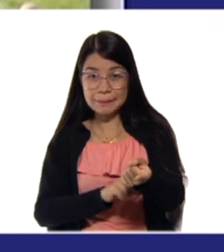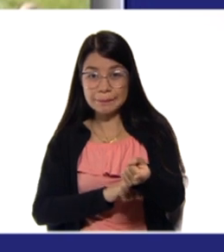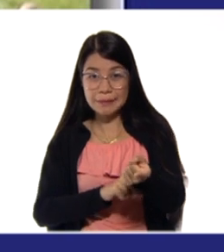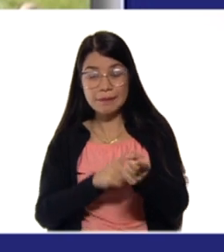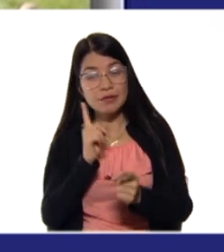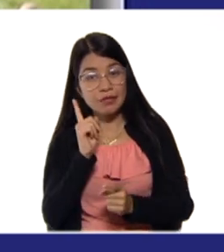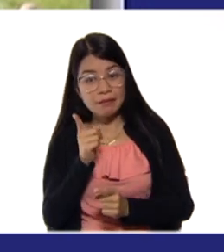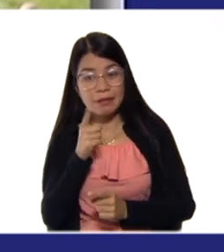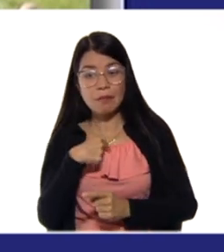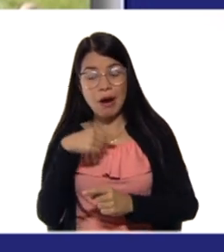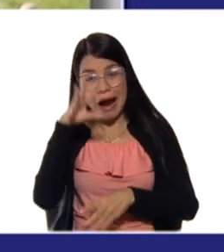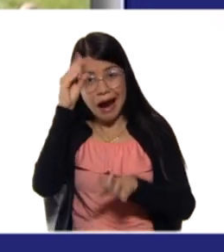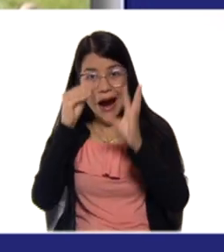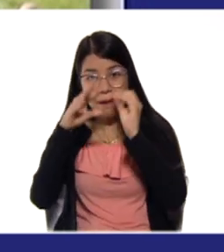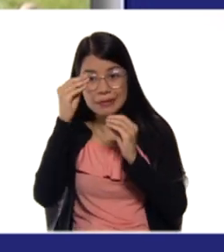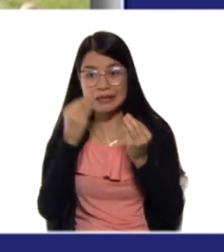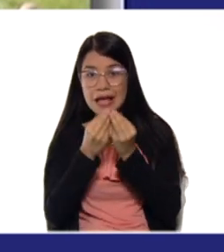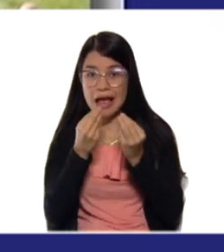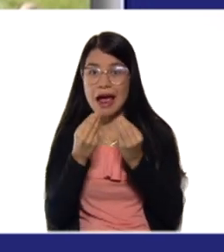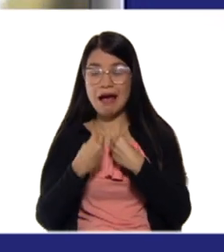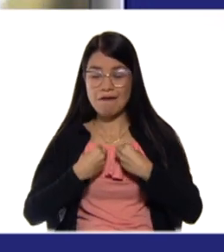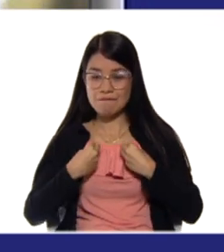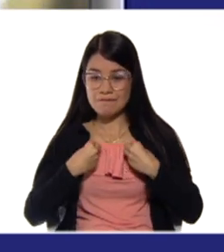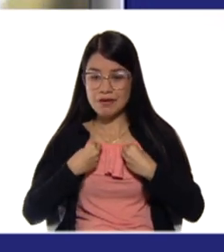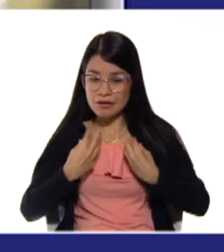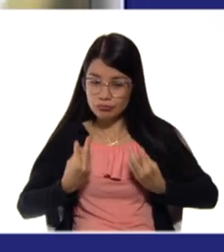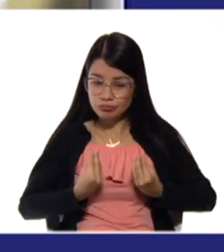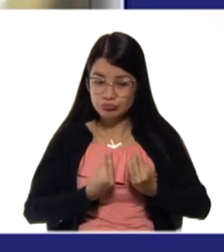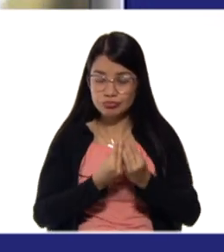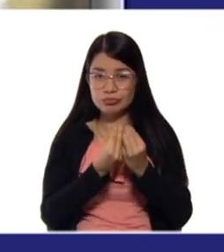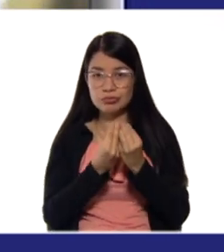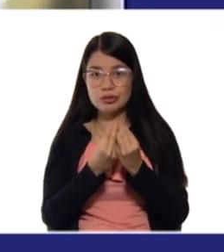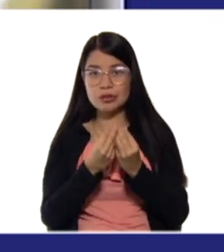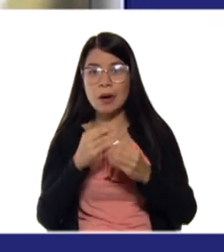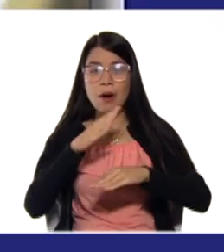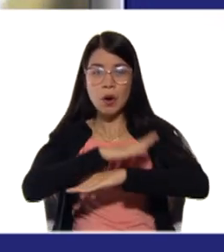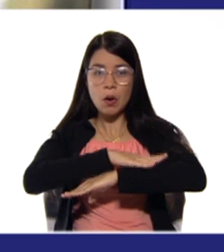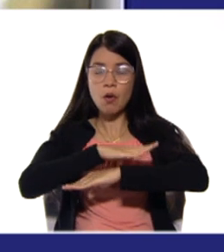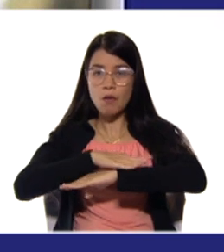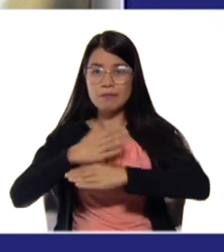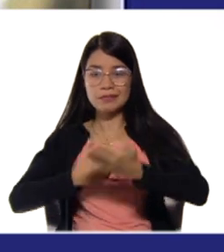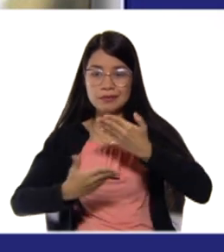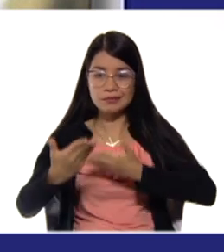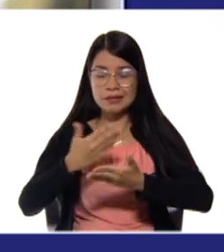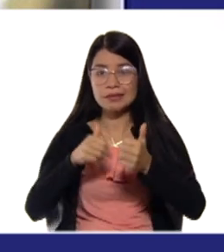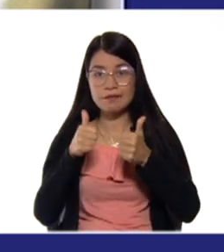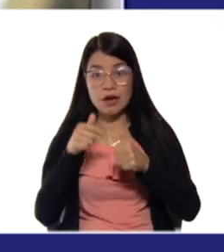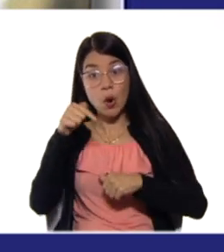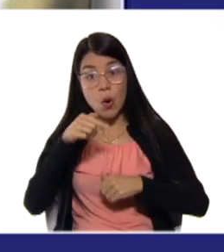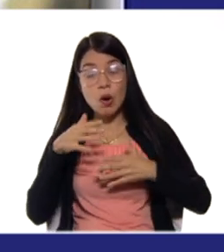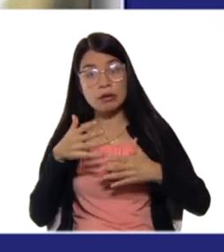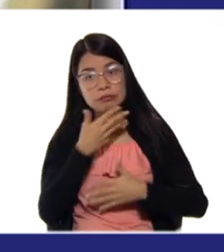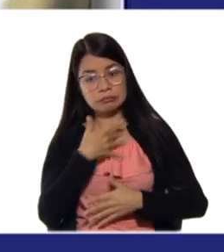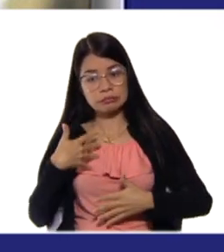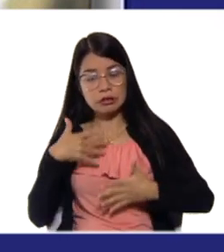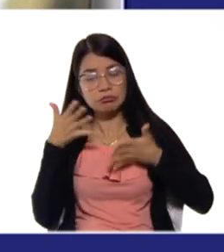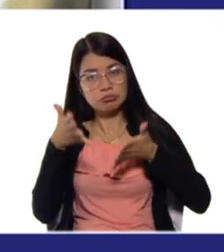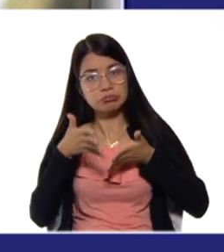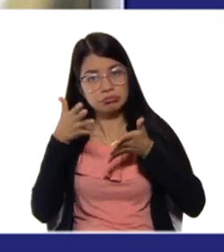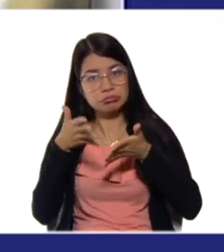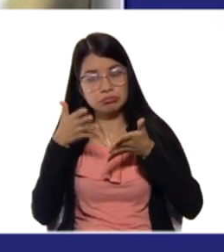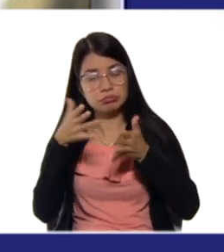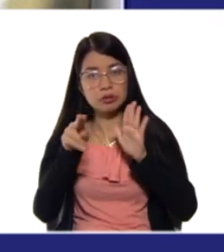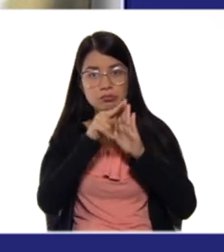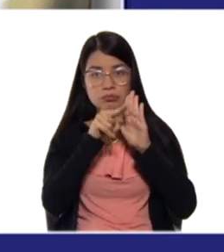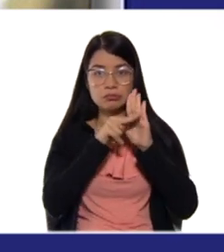con ellos para tener una buena convivencia familiar. El día de hoy quiero darte algunos tips para poner en práctica